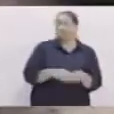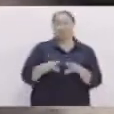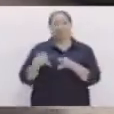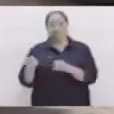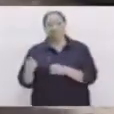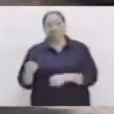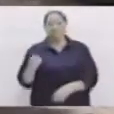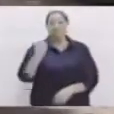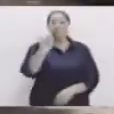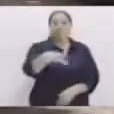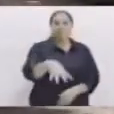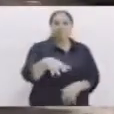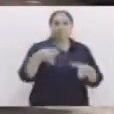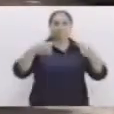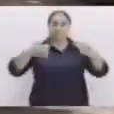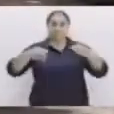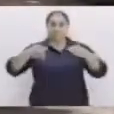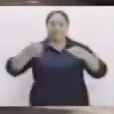Eso.